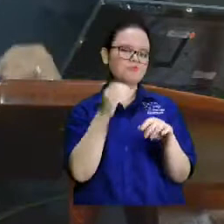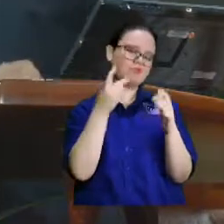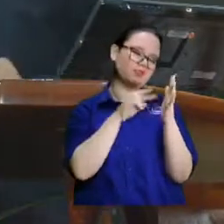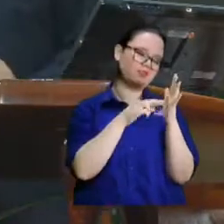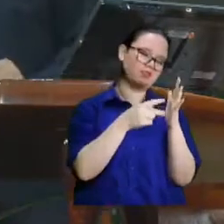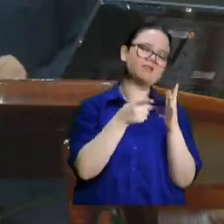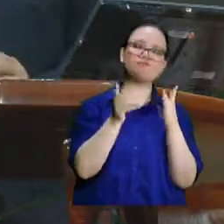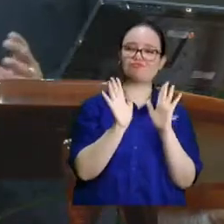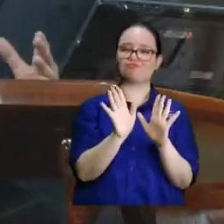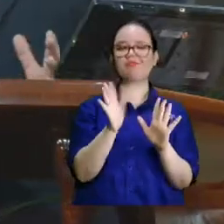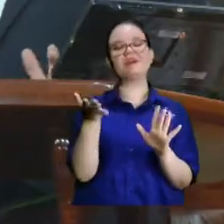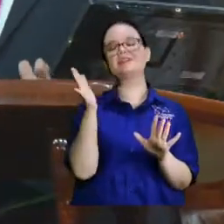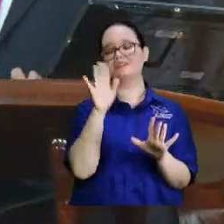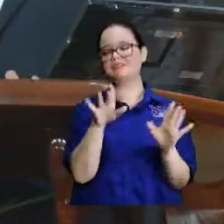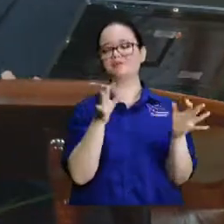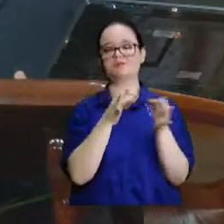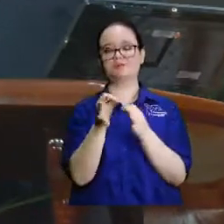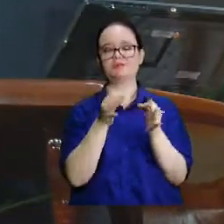Bueno, ahí va a ver usted.